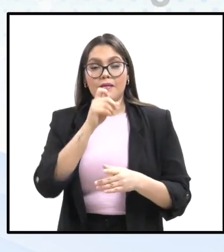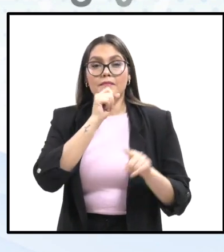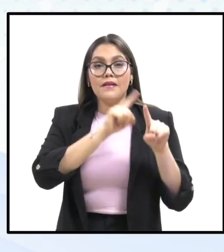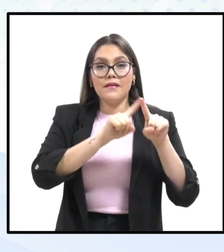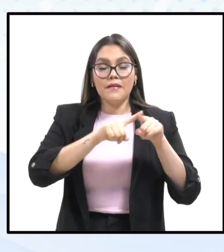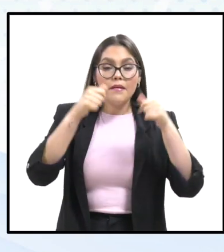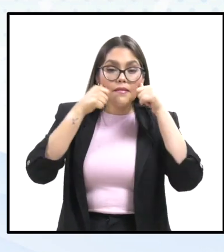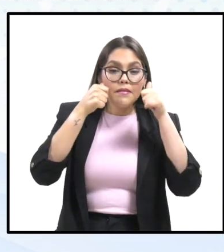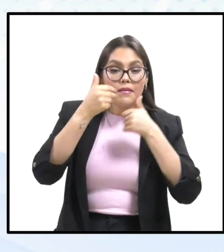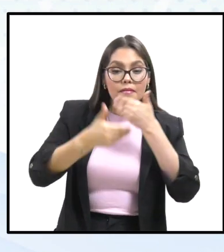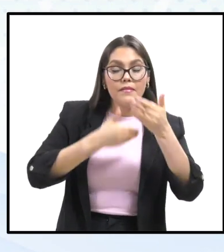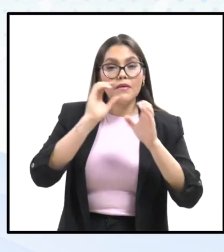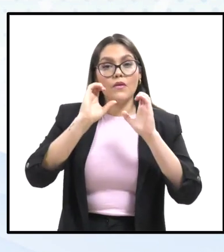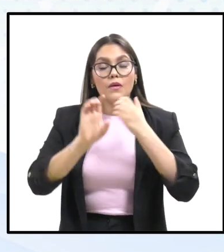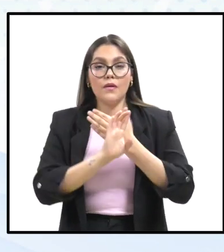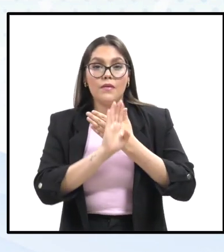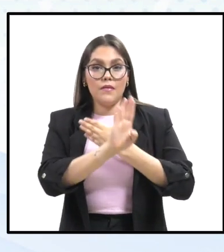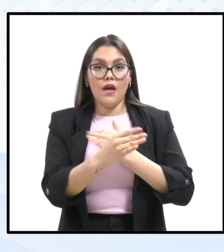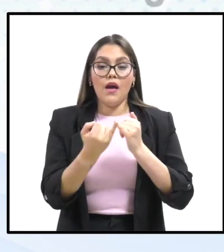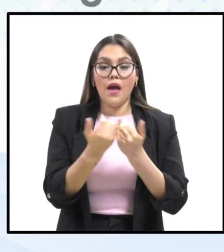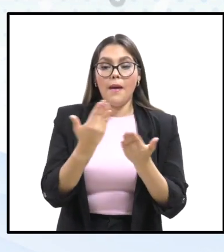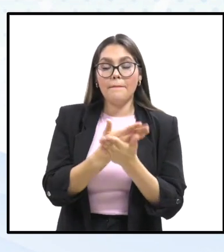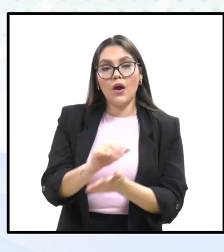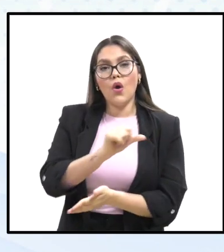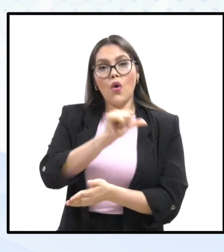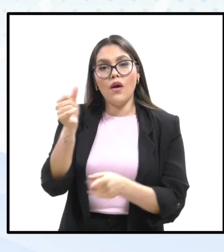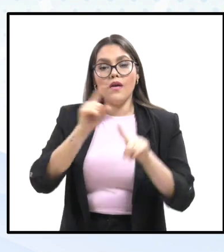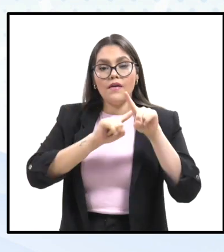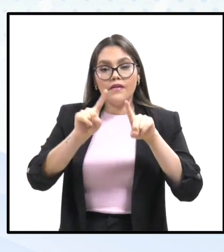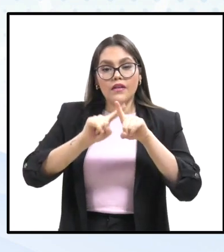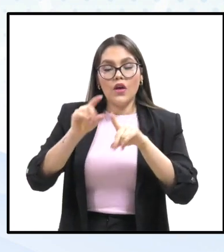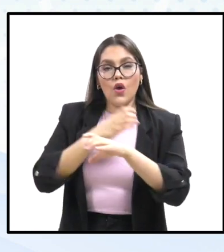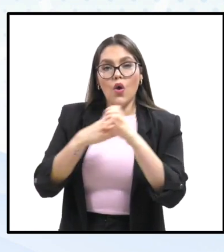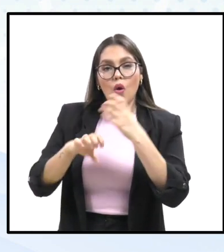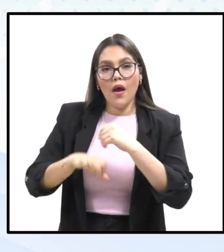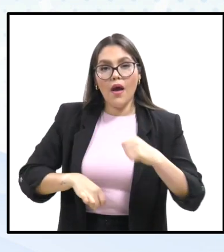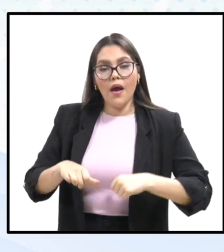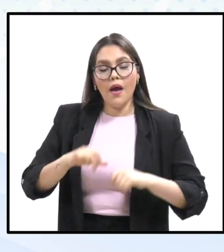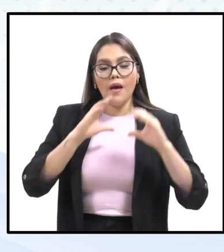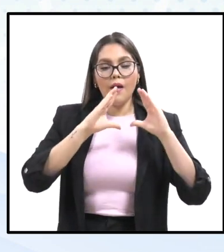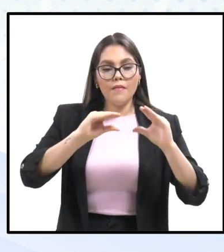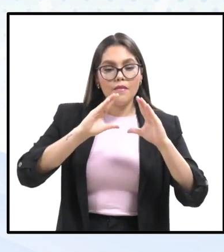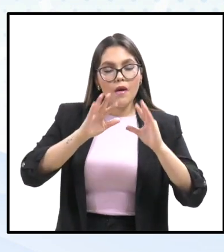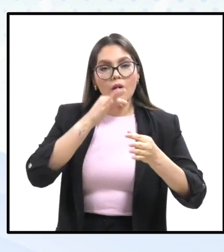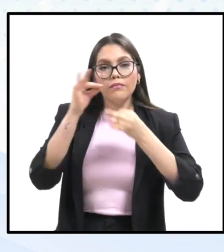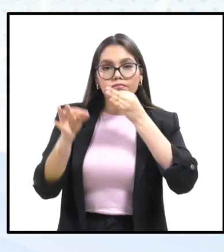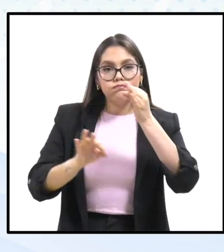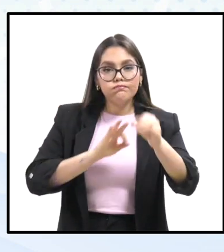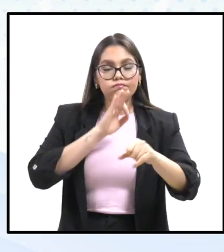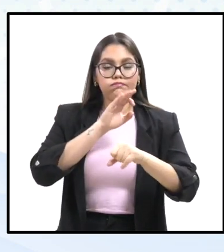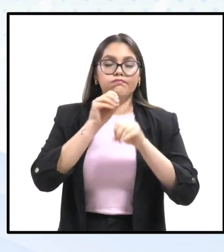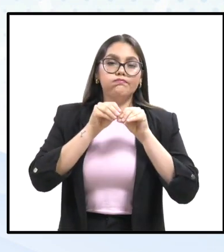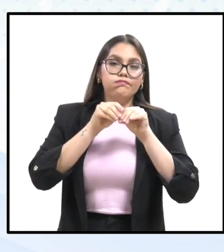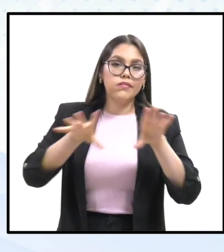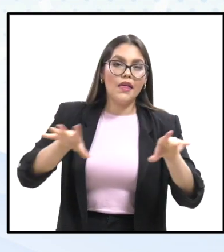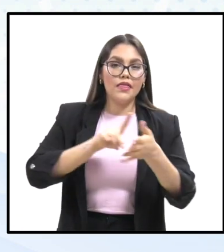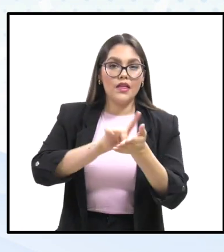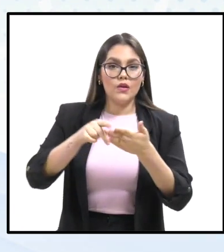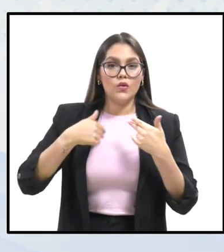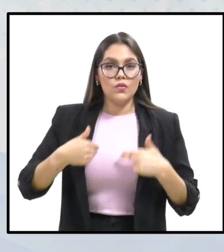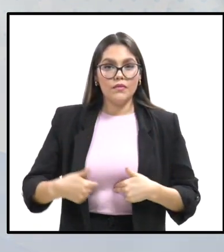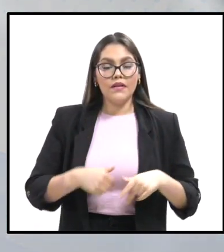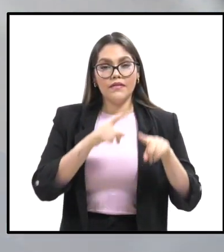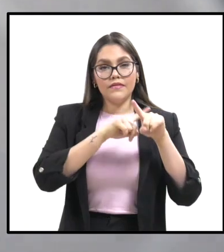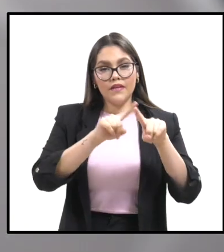de prevención y protección, además de otras actividades de vinculación, capacitación y difusión de los derechos